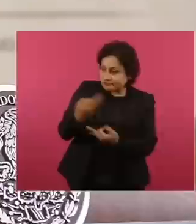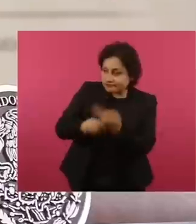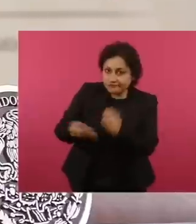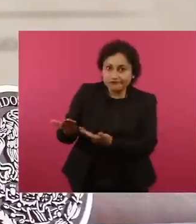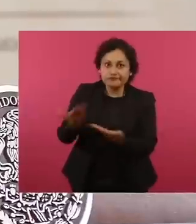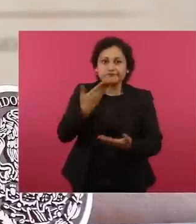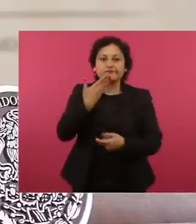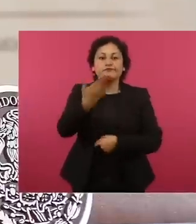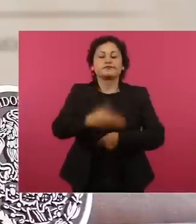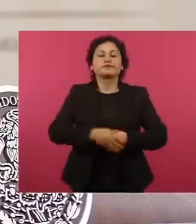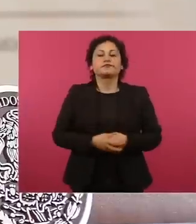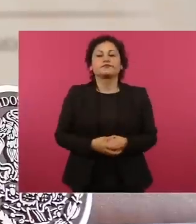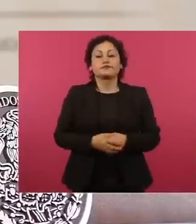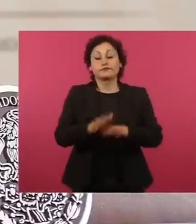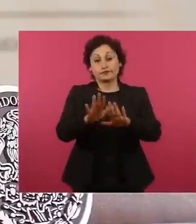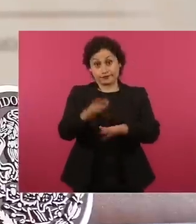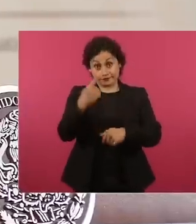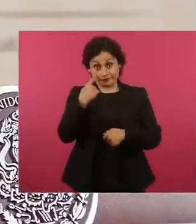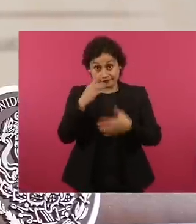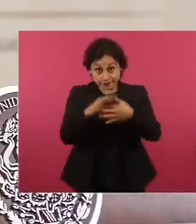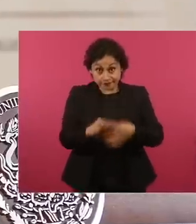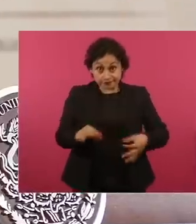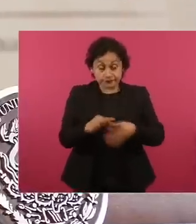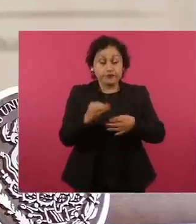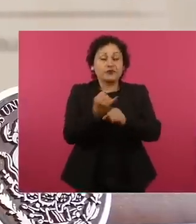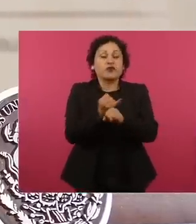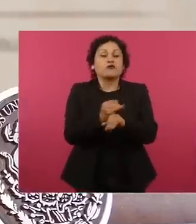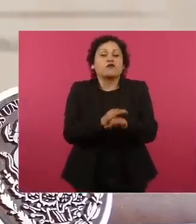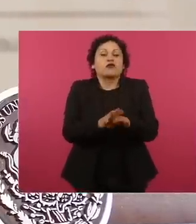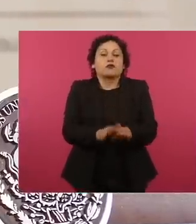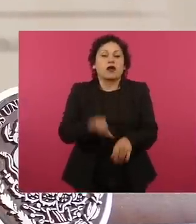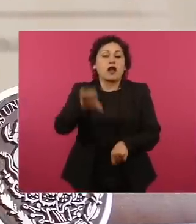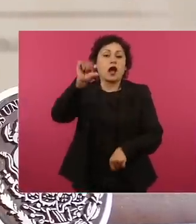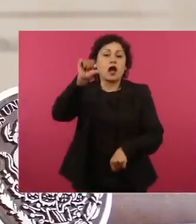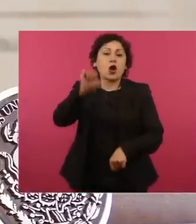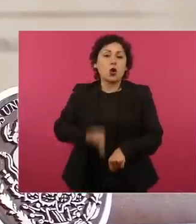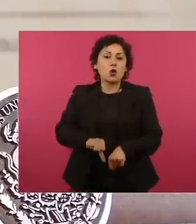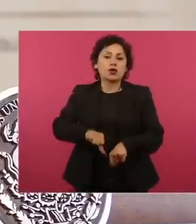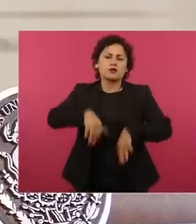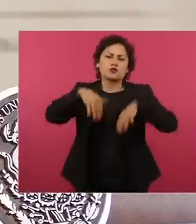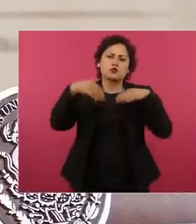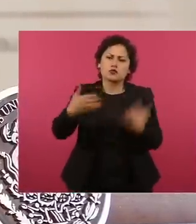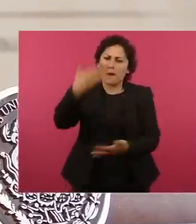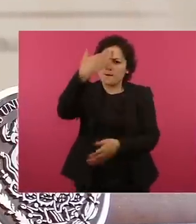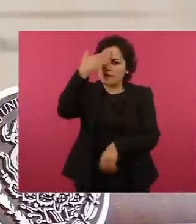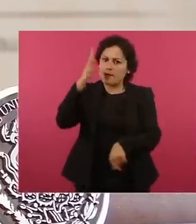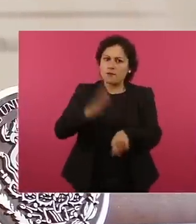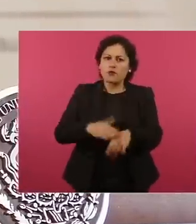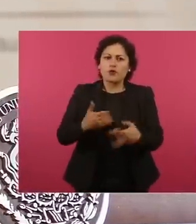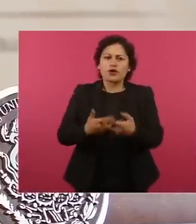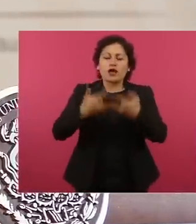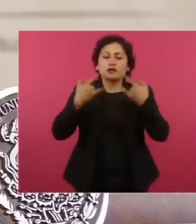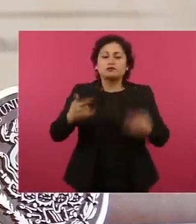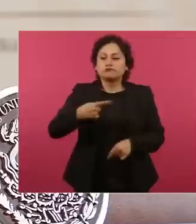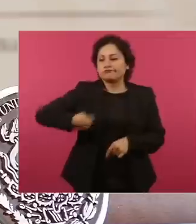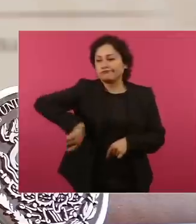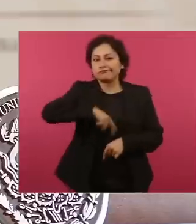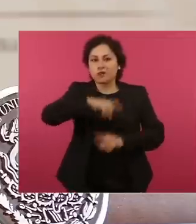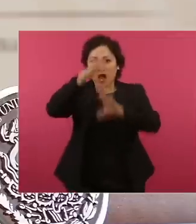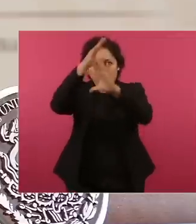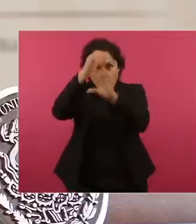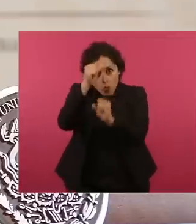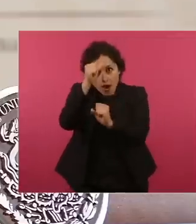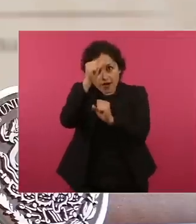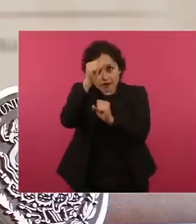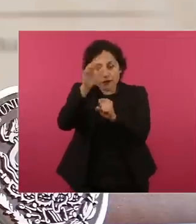Informar que hoy se alcanza un acuerdo histórico para lograr justicia a